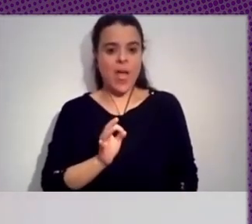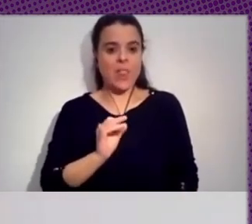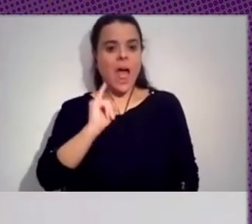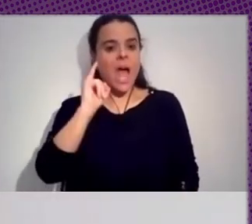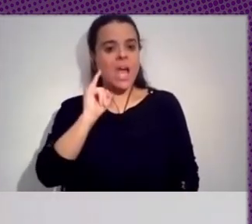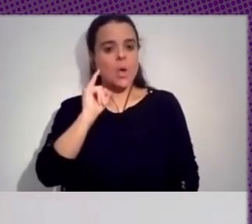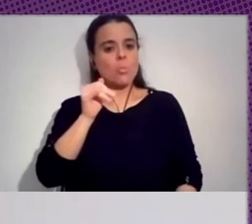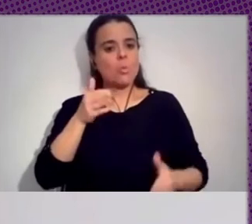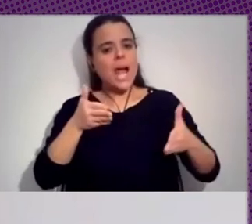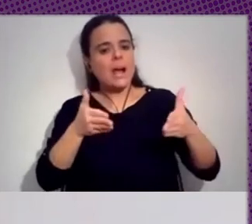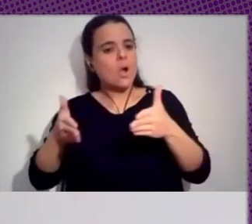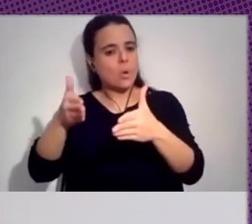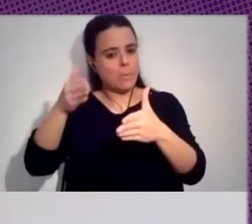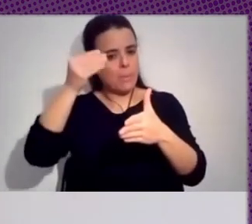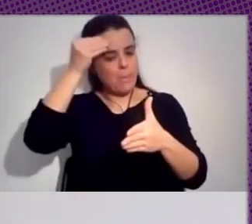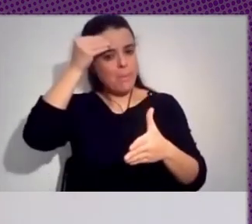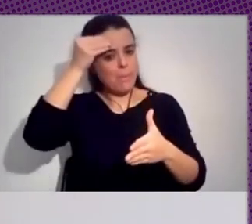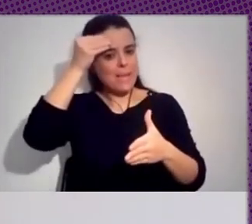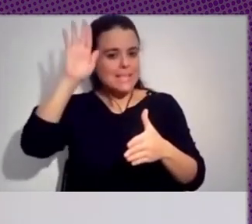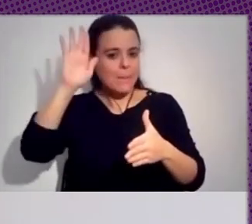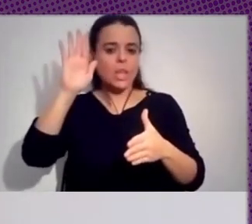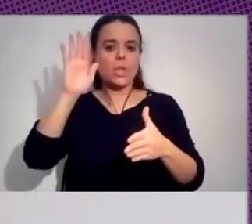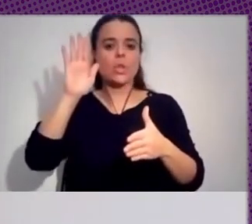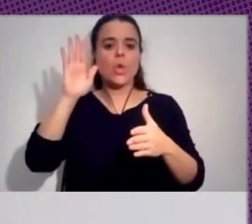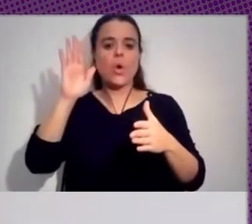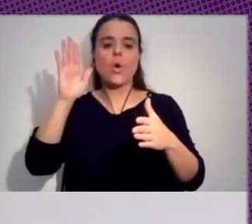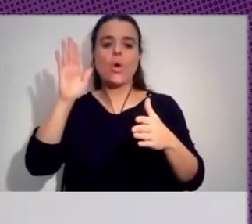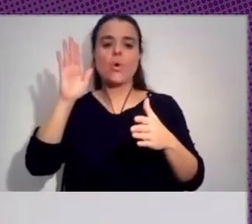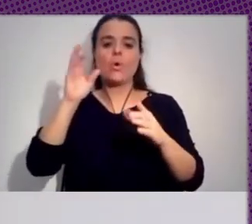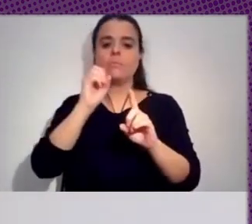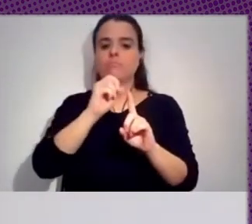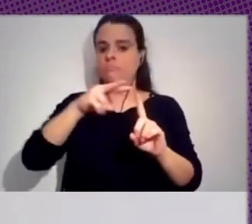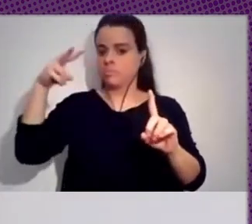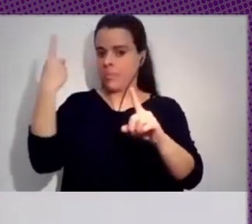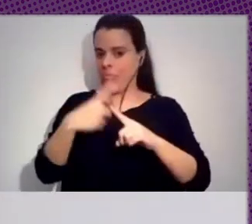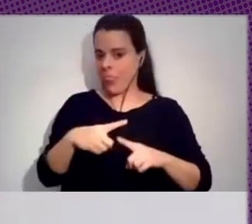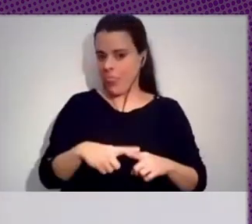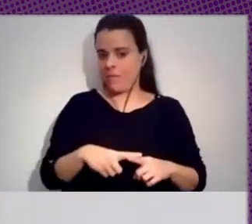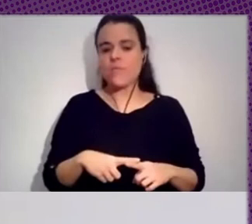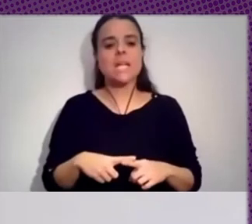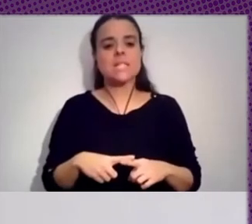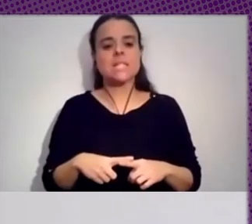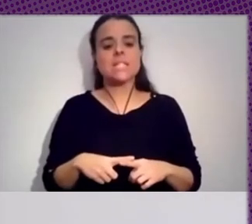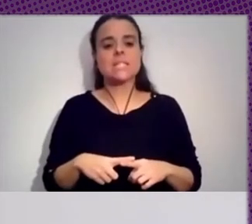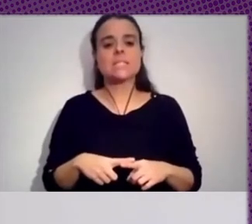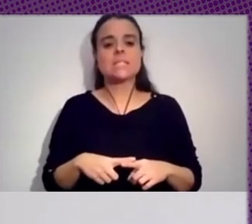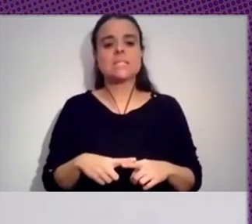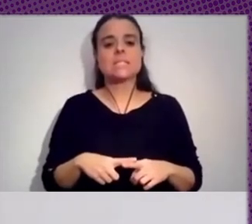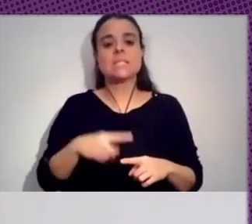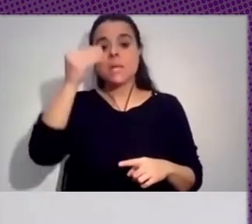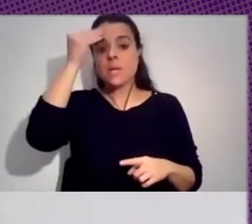pensamiento con diferentes enfoques, y justamente creo que esta mesa cumple un poco esa